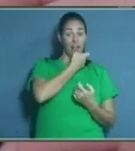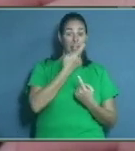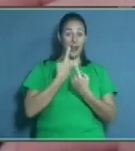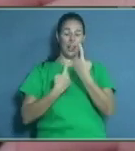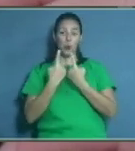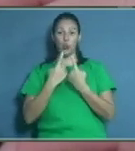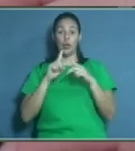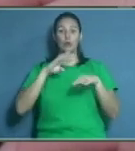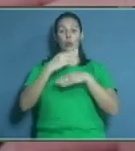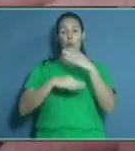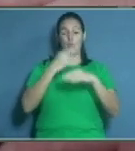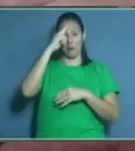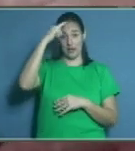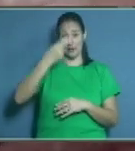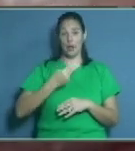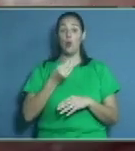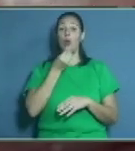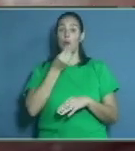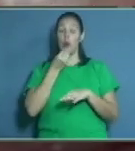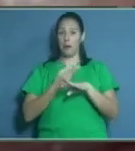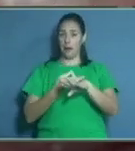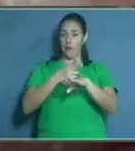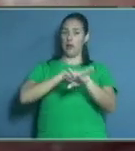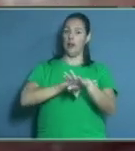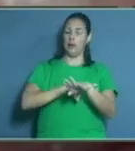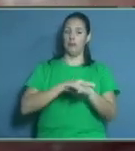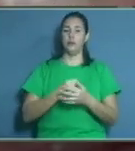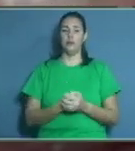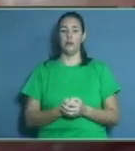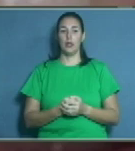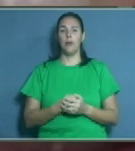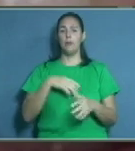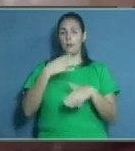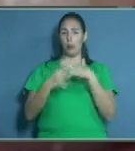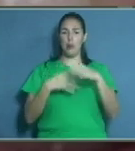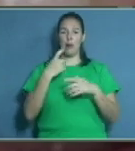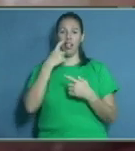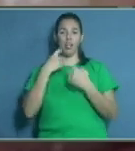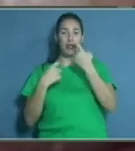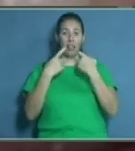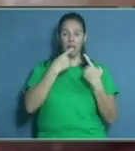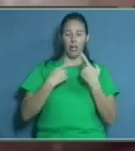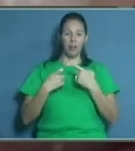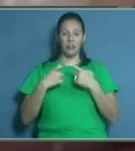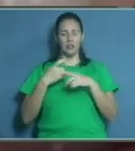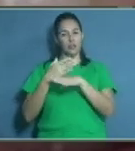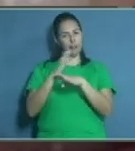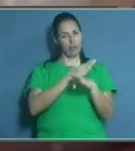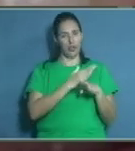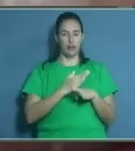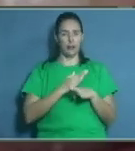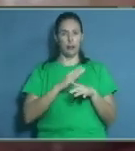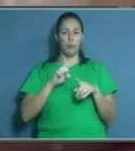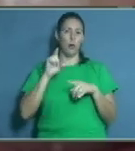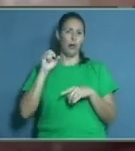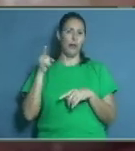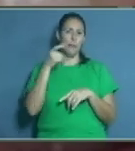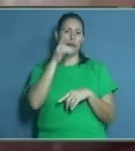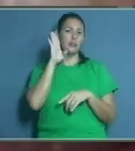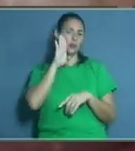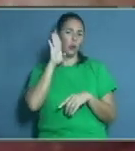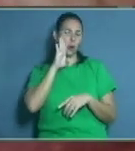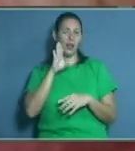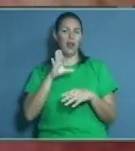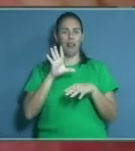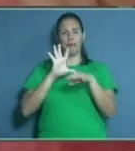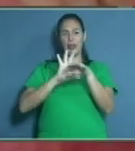problema de salud que se puede prevenir y tratar. Las causas de la pérdida dental son diversas. Caries, enfermedades de